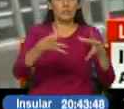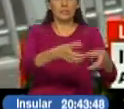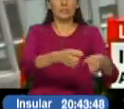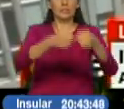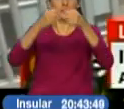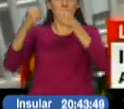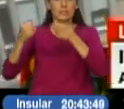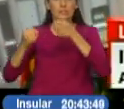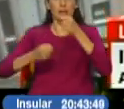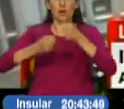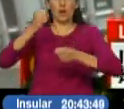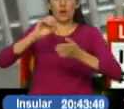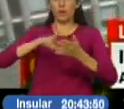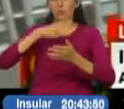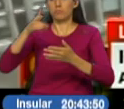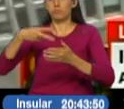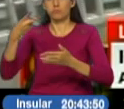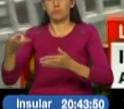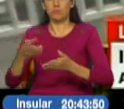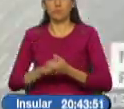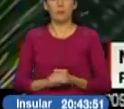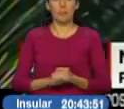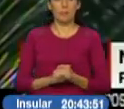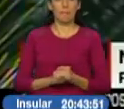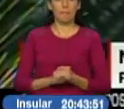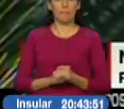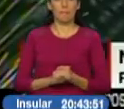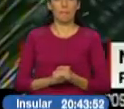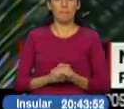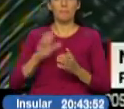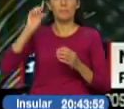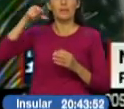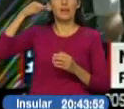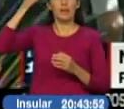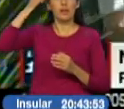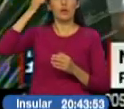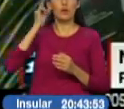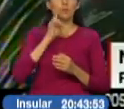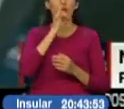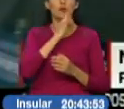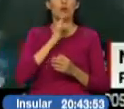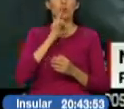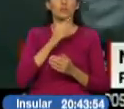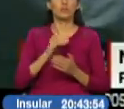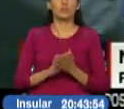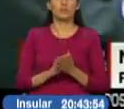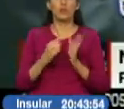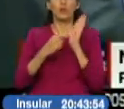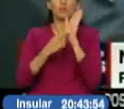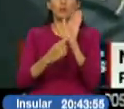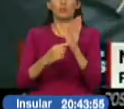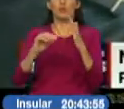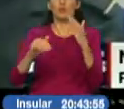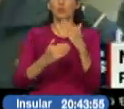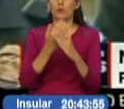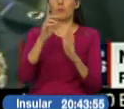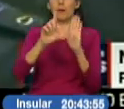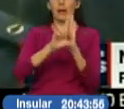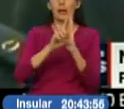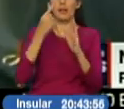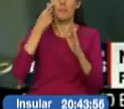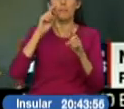por lo que el vehículo se desvió y se detuvo el gobierno del presidente Donald Trump anunció nuevas medidas migratorias entre ellas el